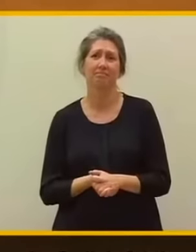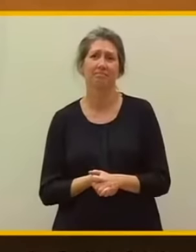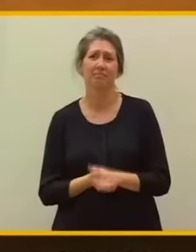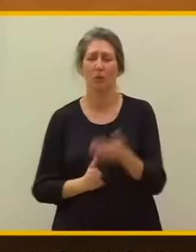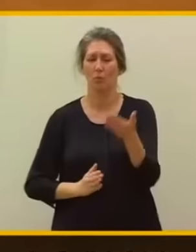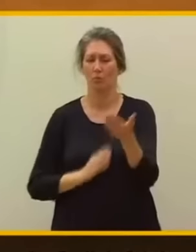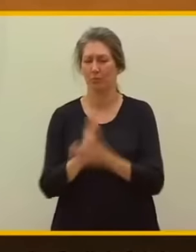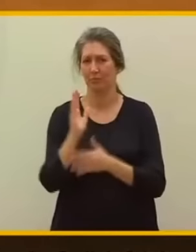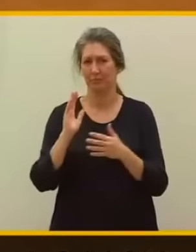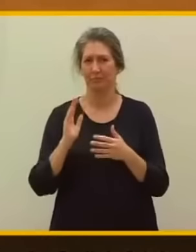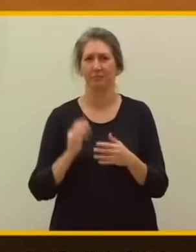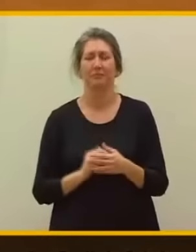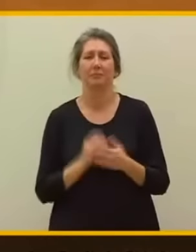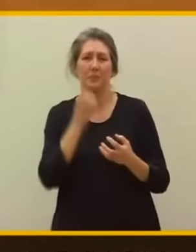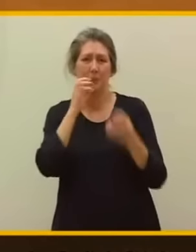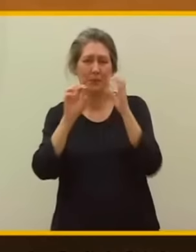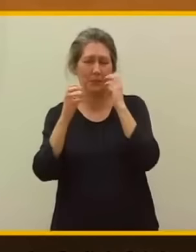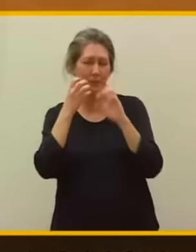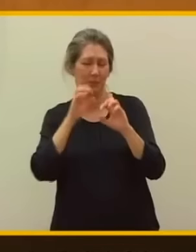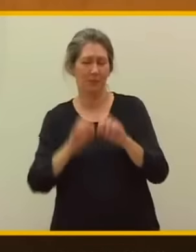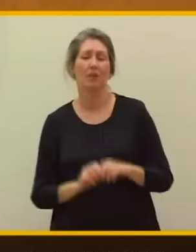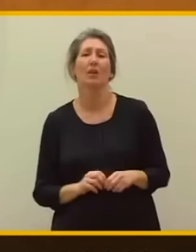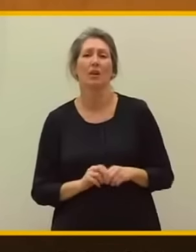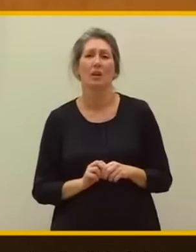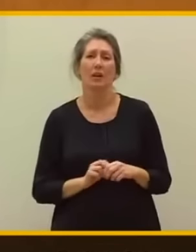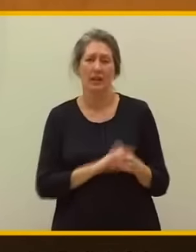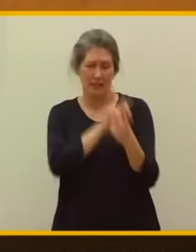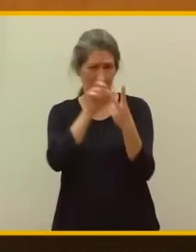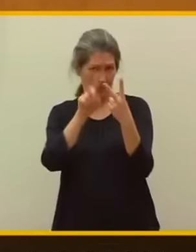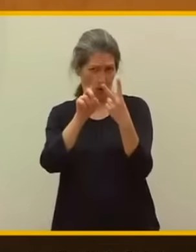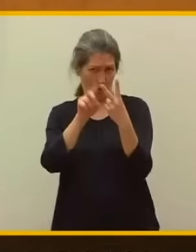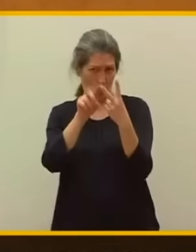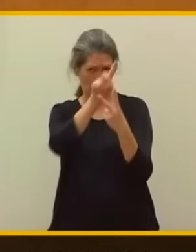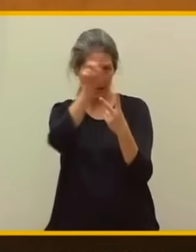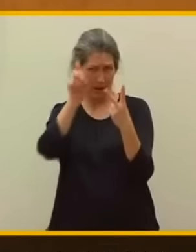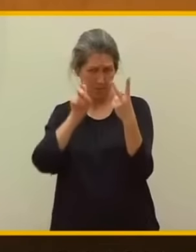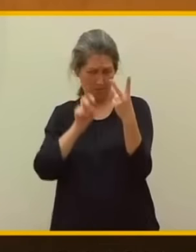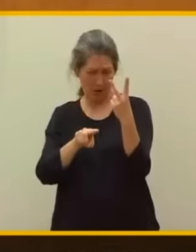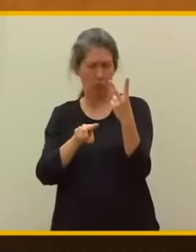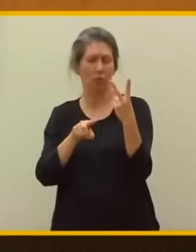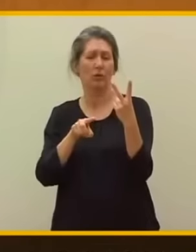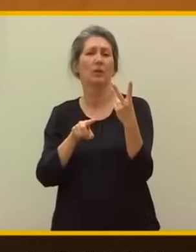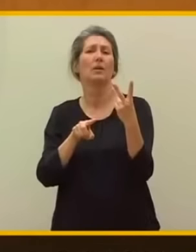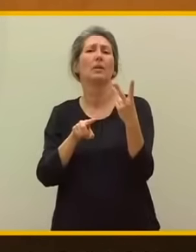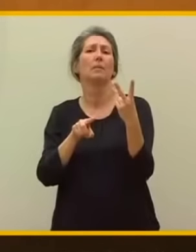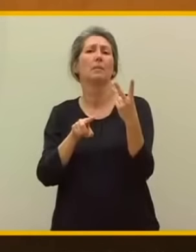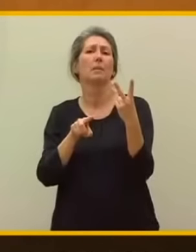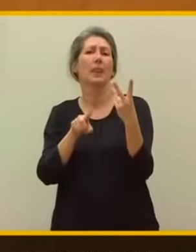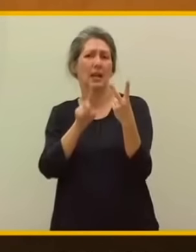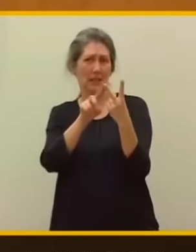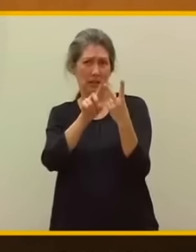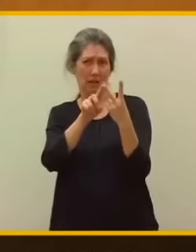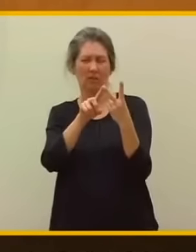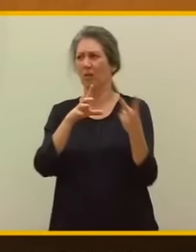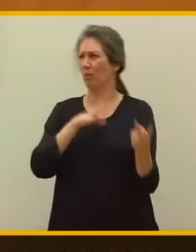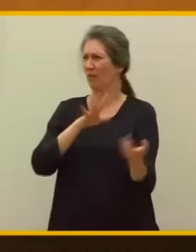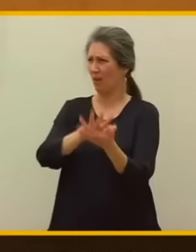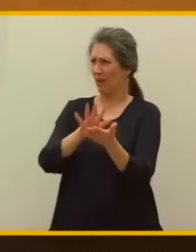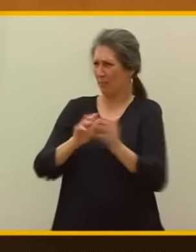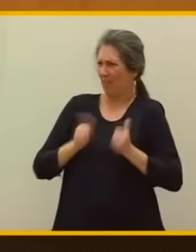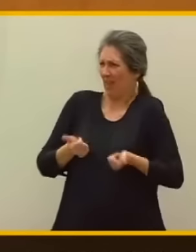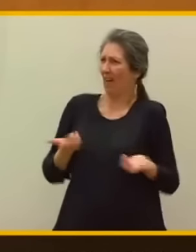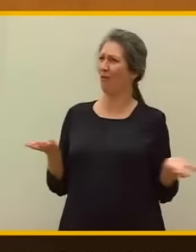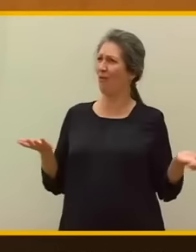Vale, vale. La segunda. La segunda pregunta que les tengo que hacer. La segunda... Calmense, acabo de empezar.